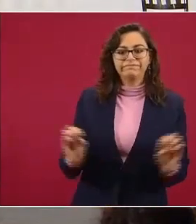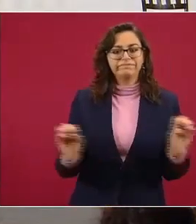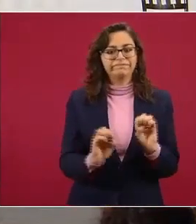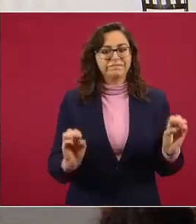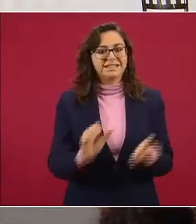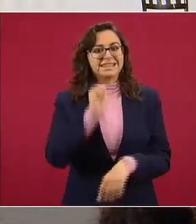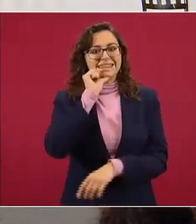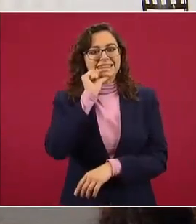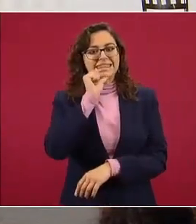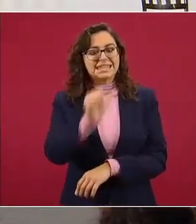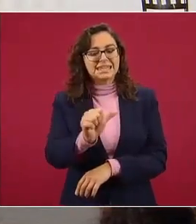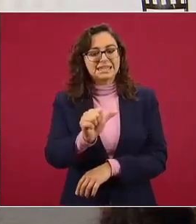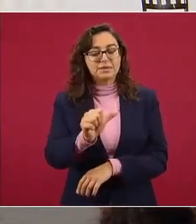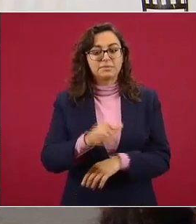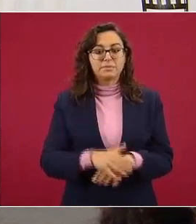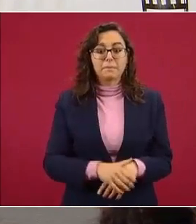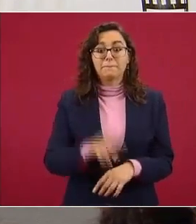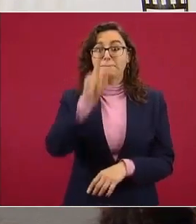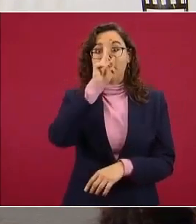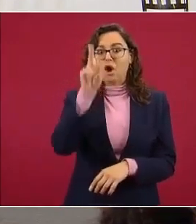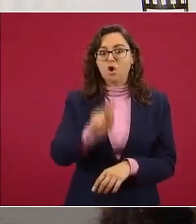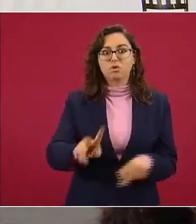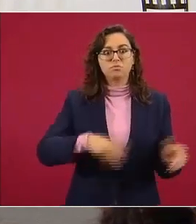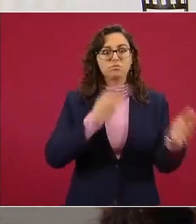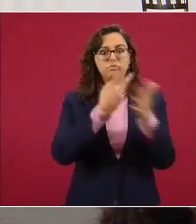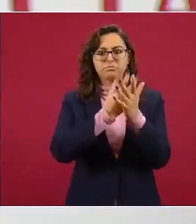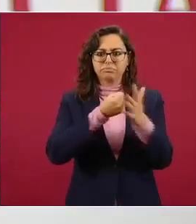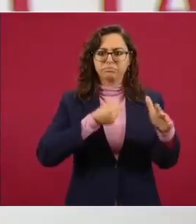Menos aún de que se iba a proceder a su aprehensión.